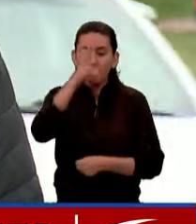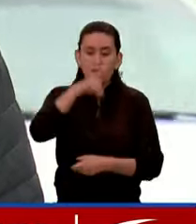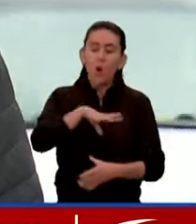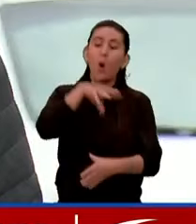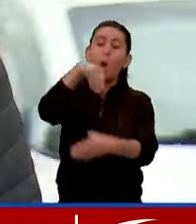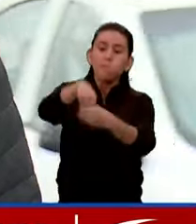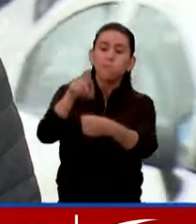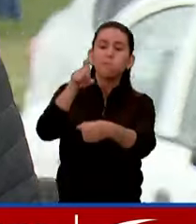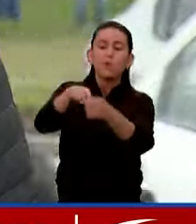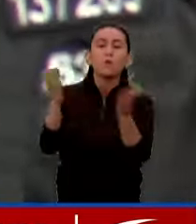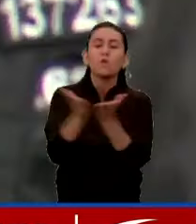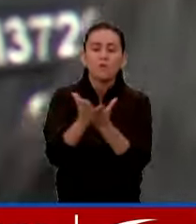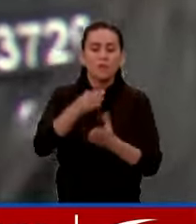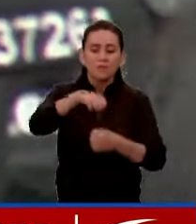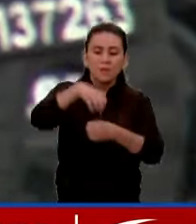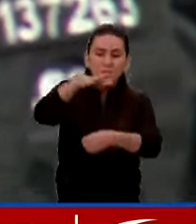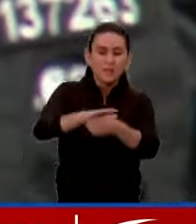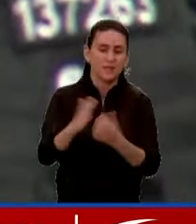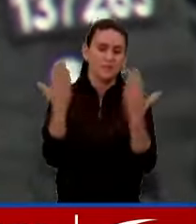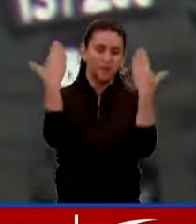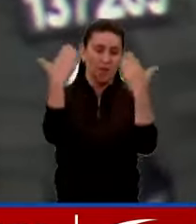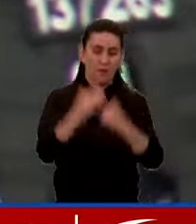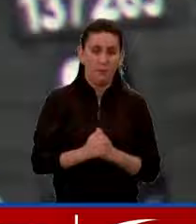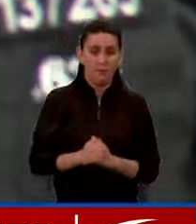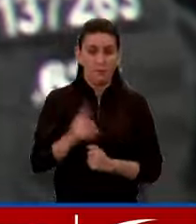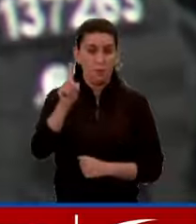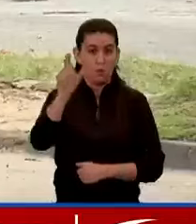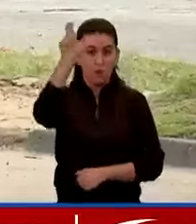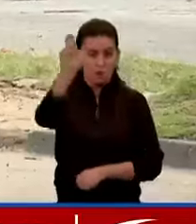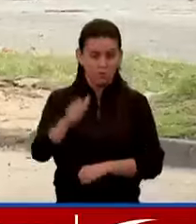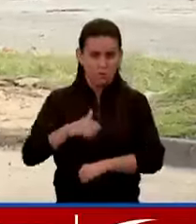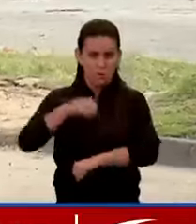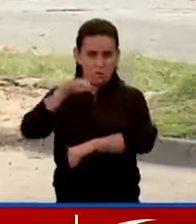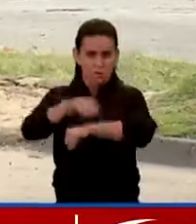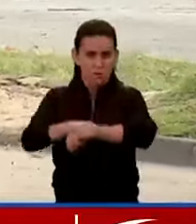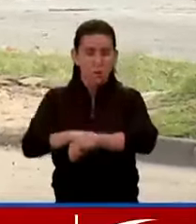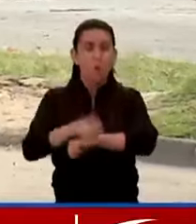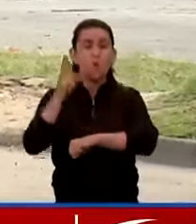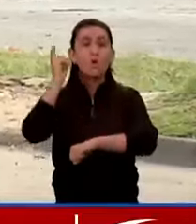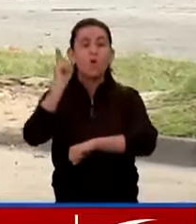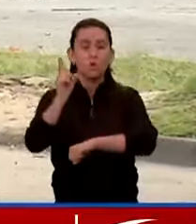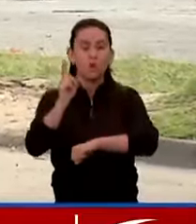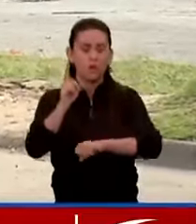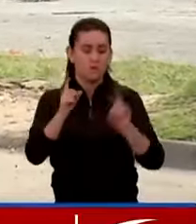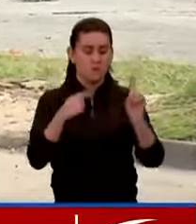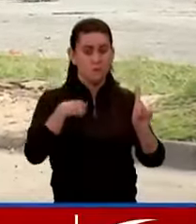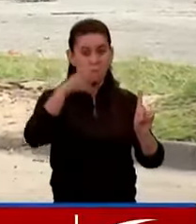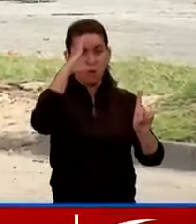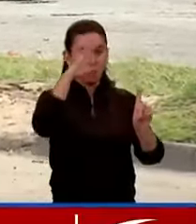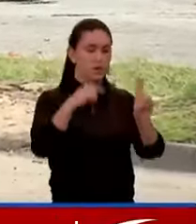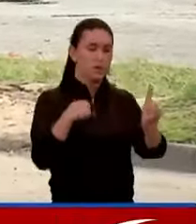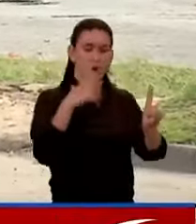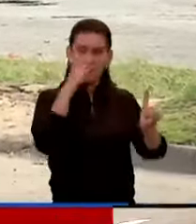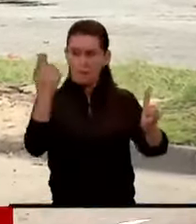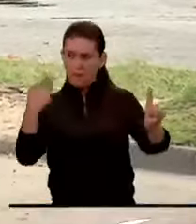universidades distritales. Una persona fue retenida en momentos en que atacaba por la espalda a un uniformado de la policía.